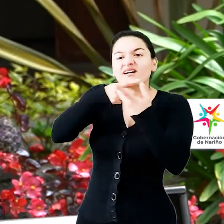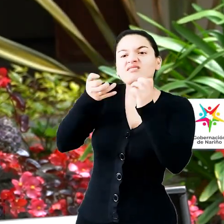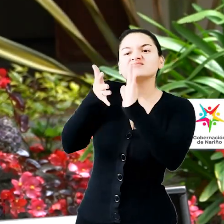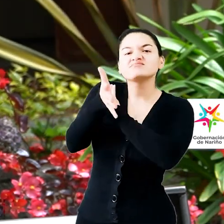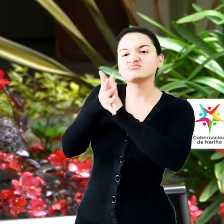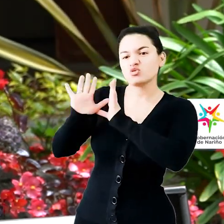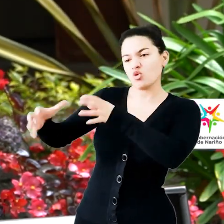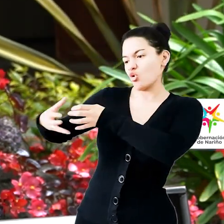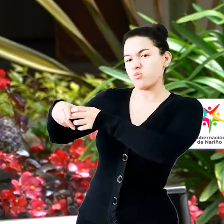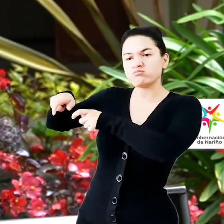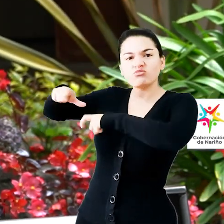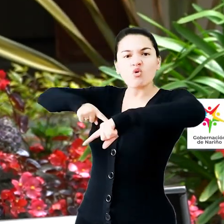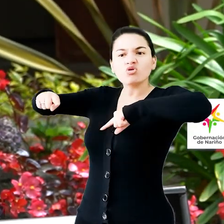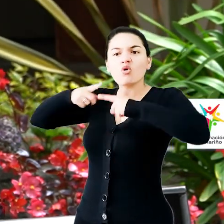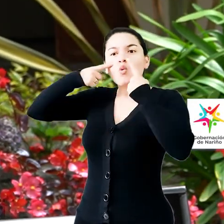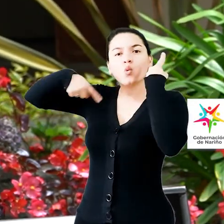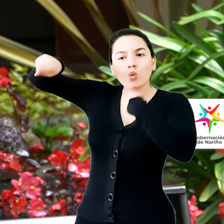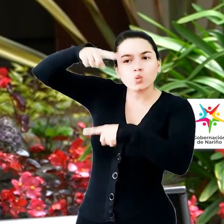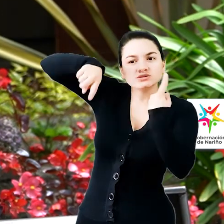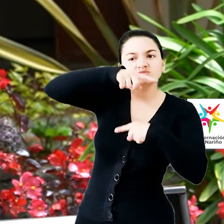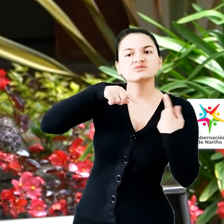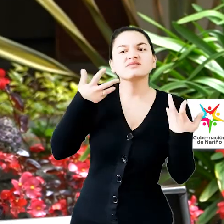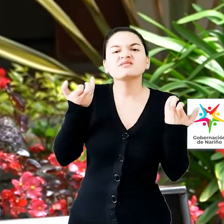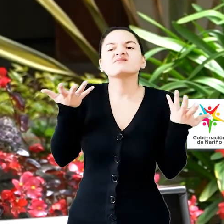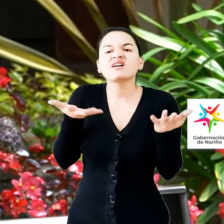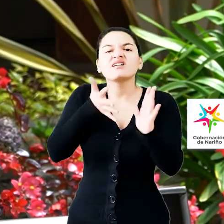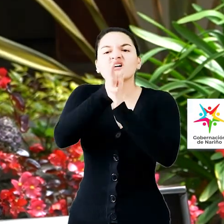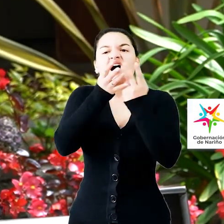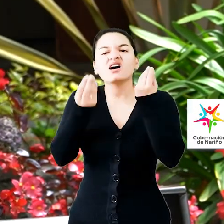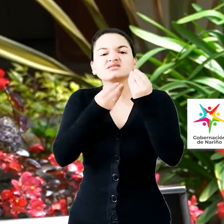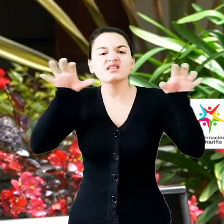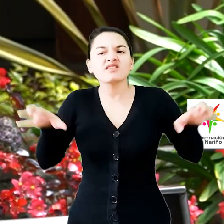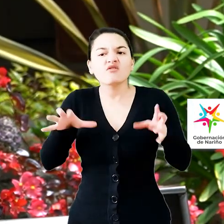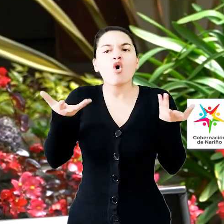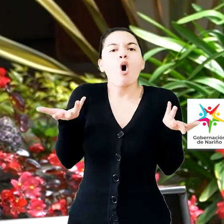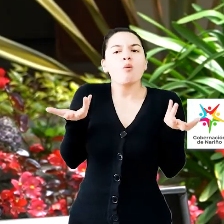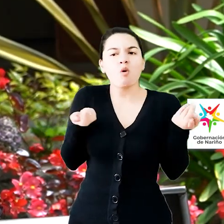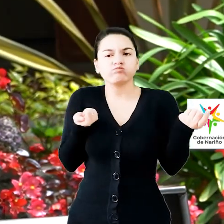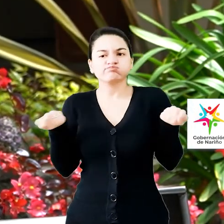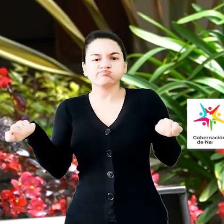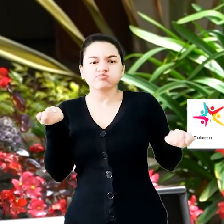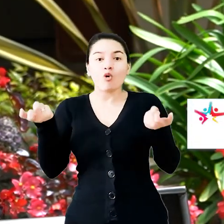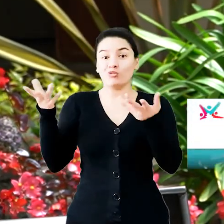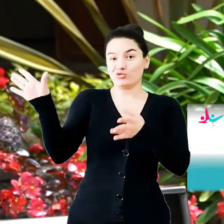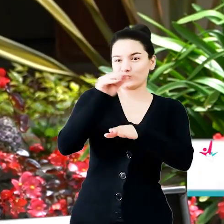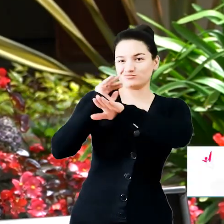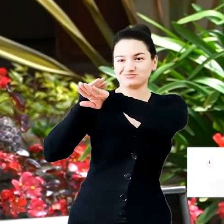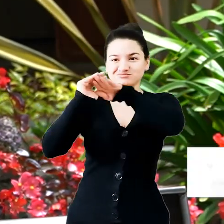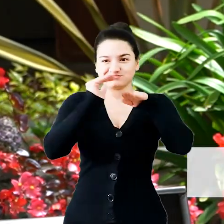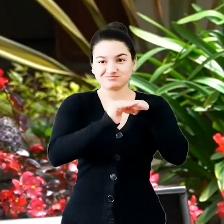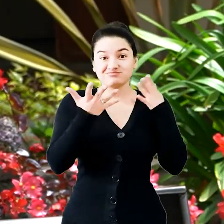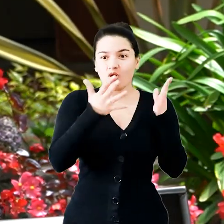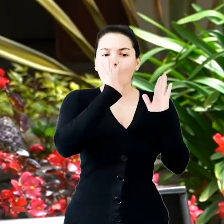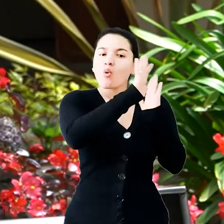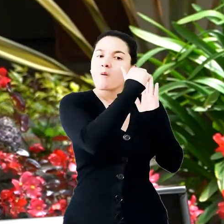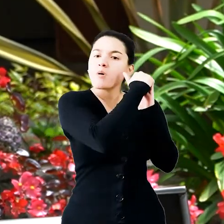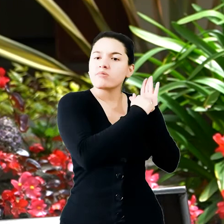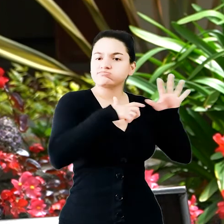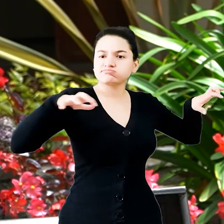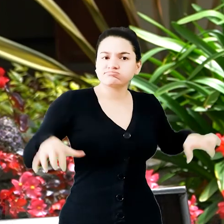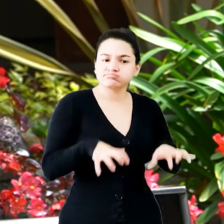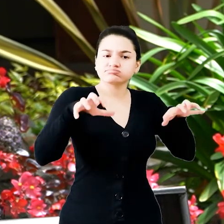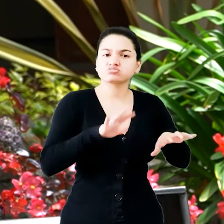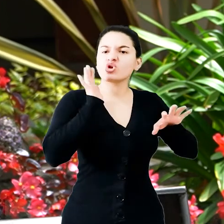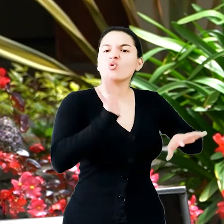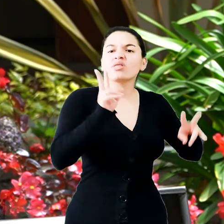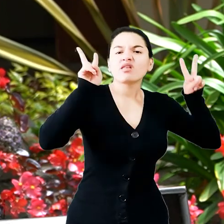Administrativa de Turismo de Nariño realizó la rueda de negocios e invita también a las agencias y operadores de